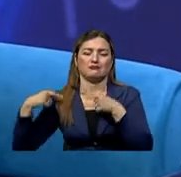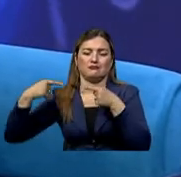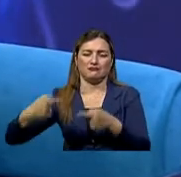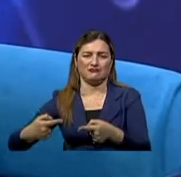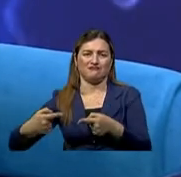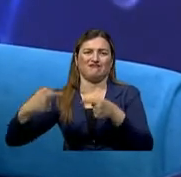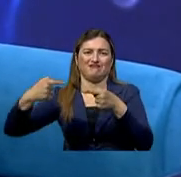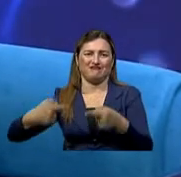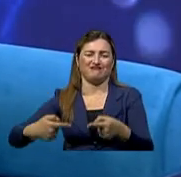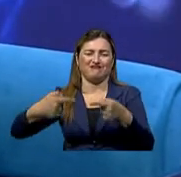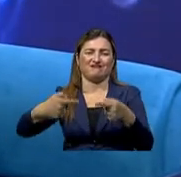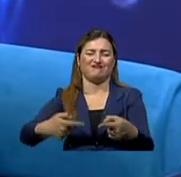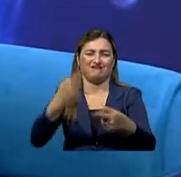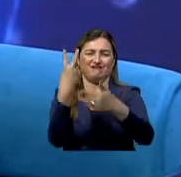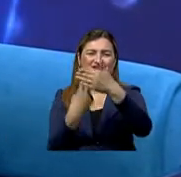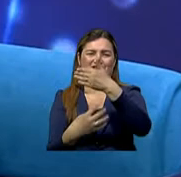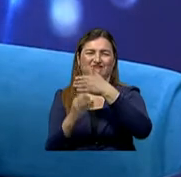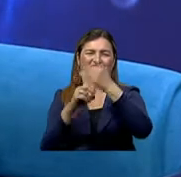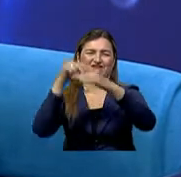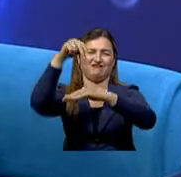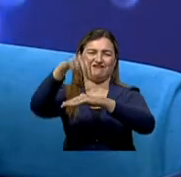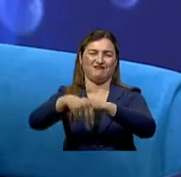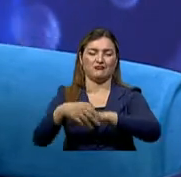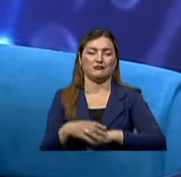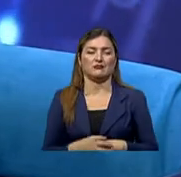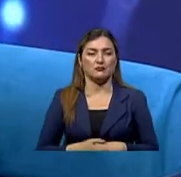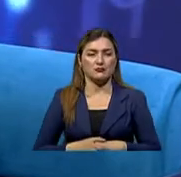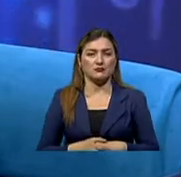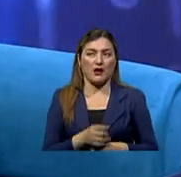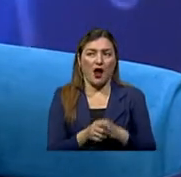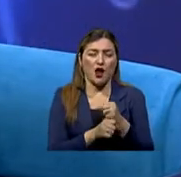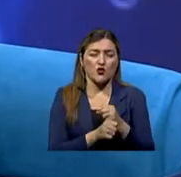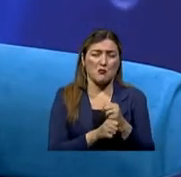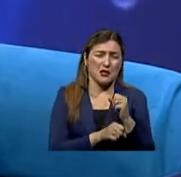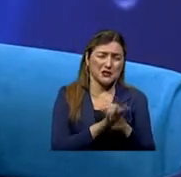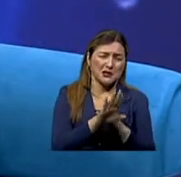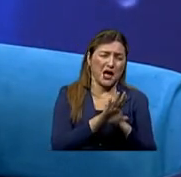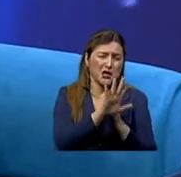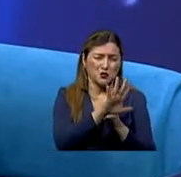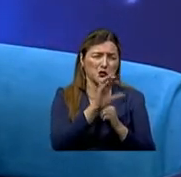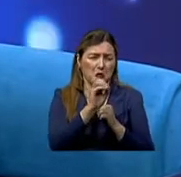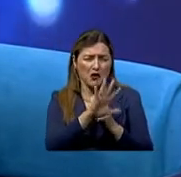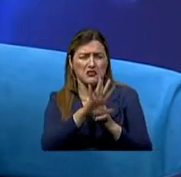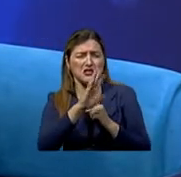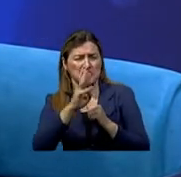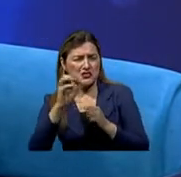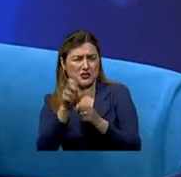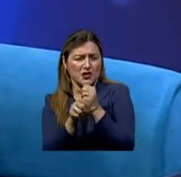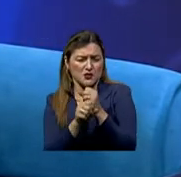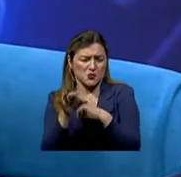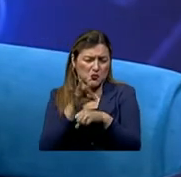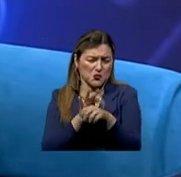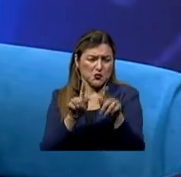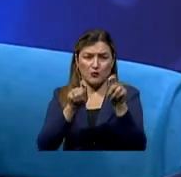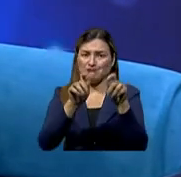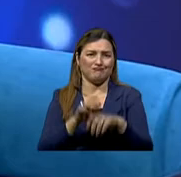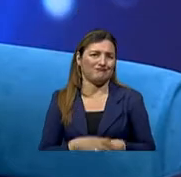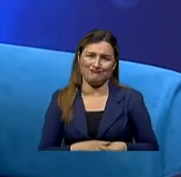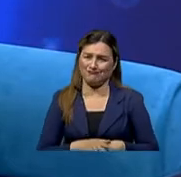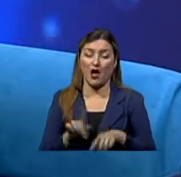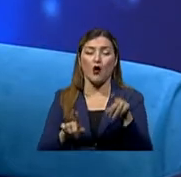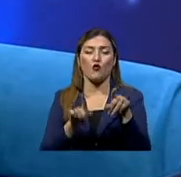de familiar en familiar. Ahora las edades no es esperar que a los 50, a los 60 años tengamos un melanoma. Yo tengo pacientes